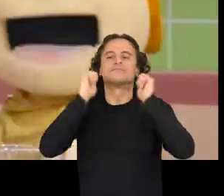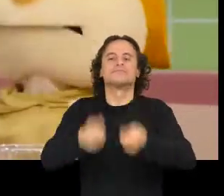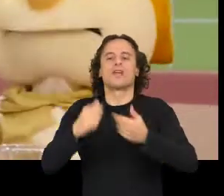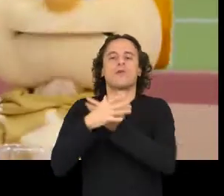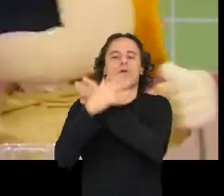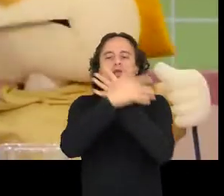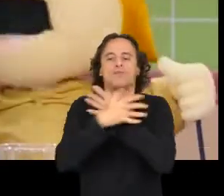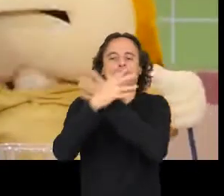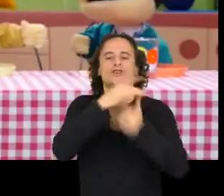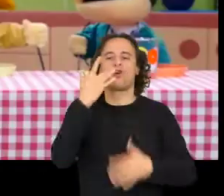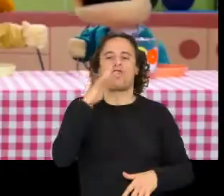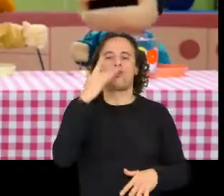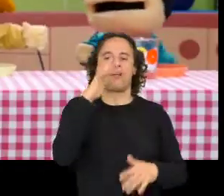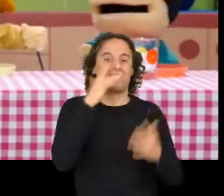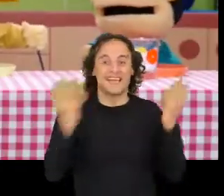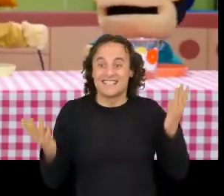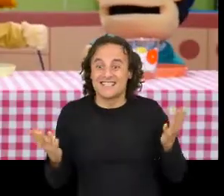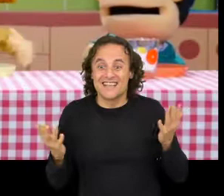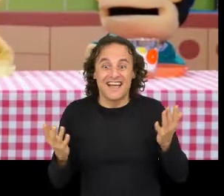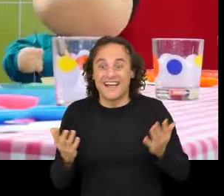volvorezas douradas